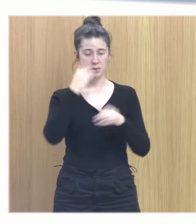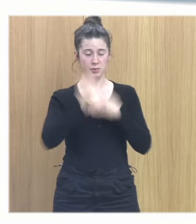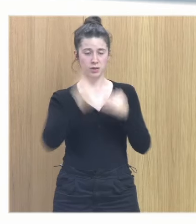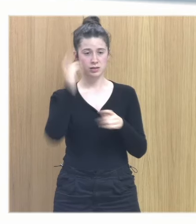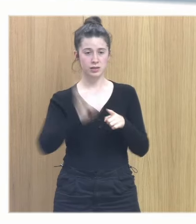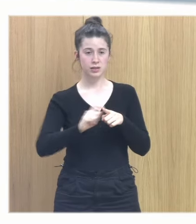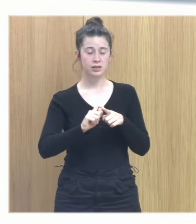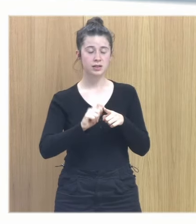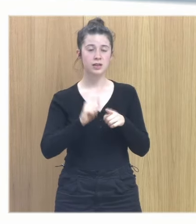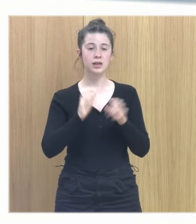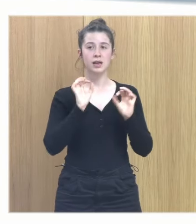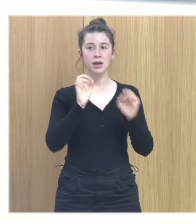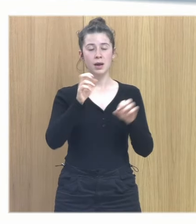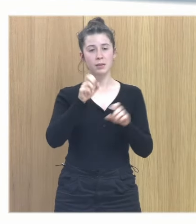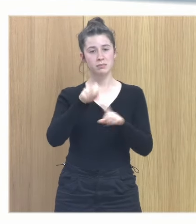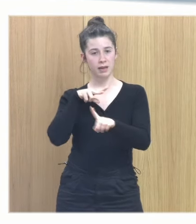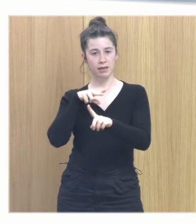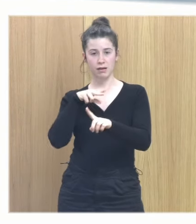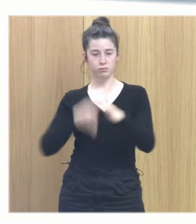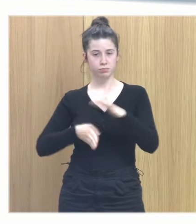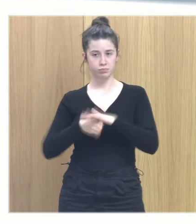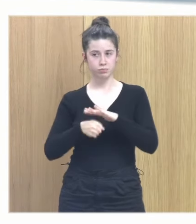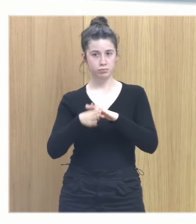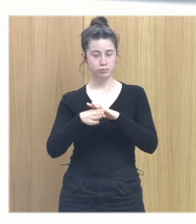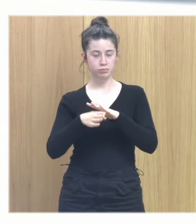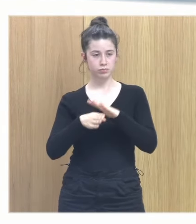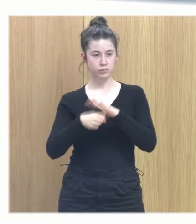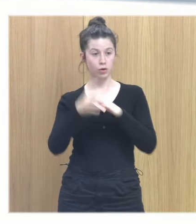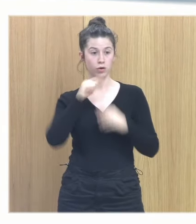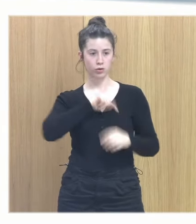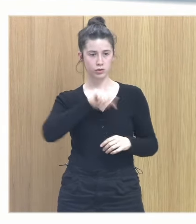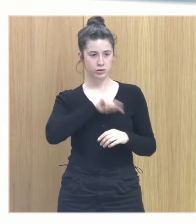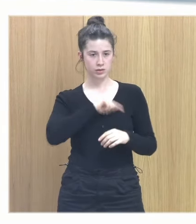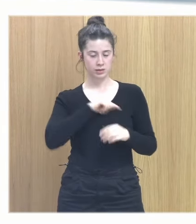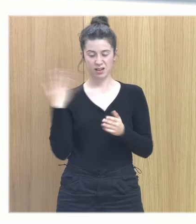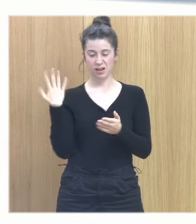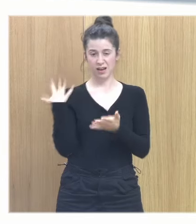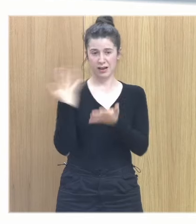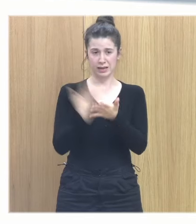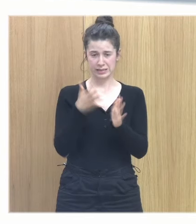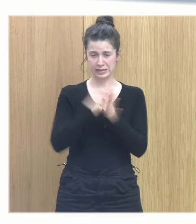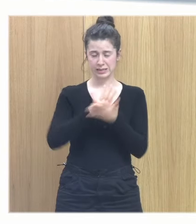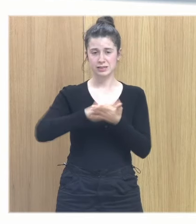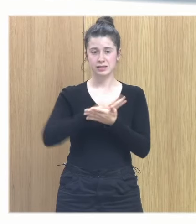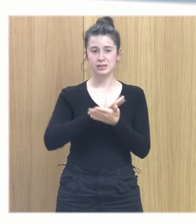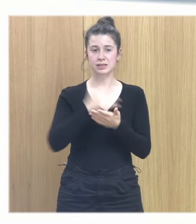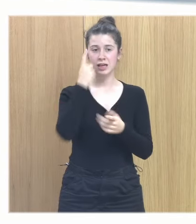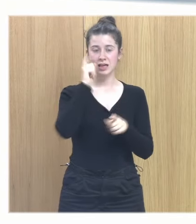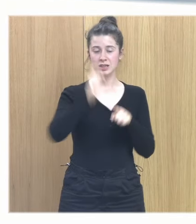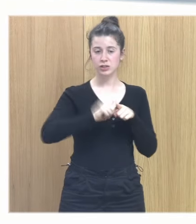consciente la mirada consciente a todo lo que hemos ido hablando hasta ahora a la sintomatología internalizadora